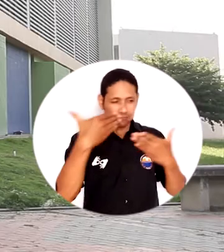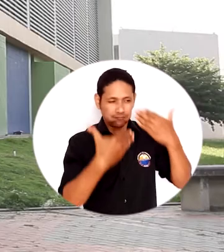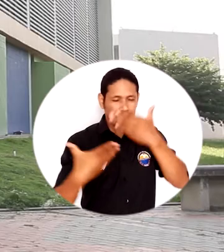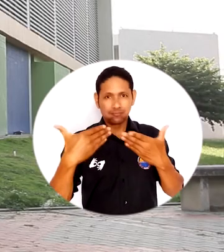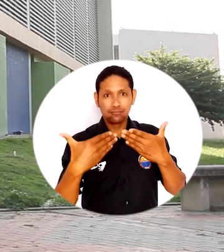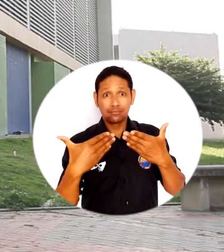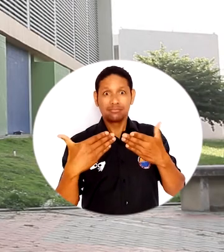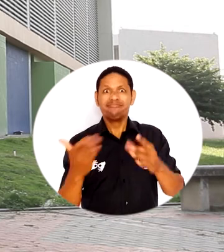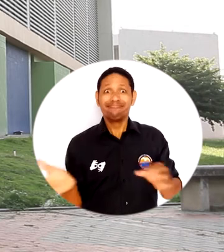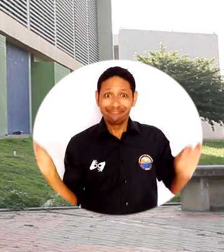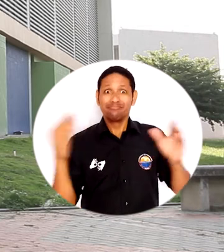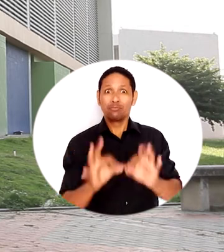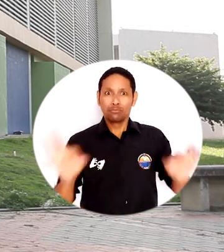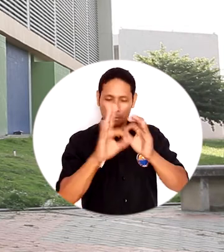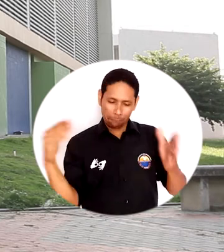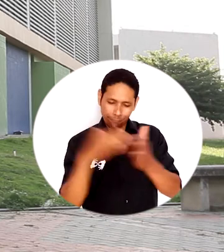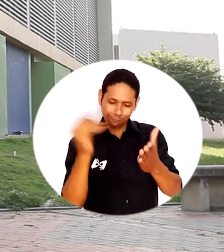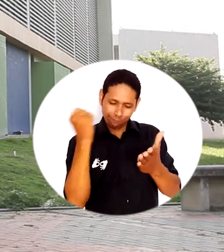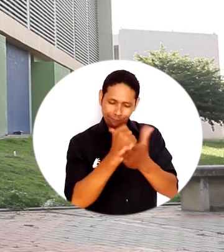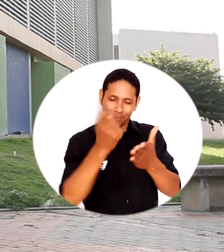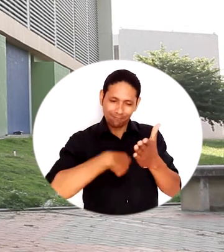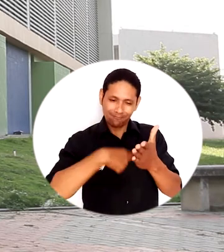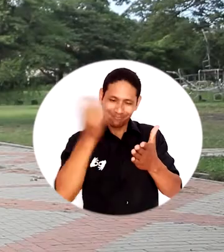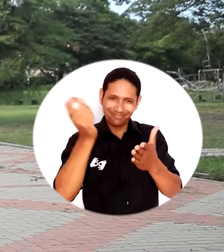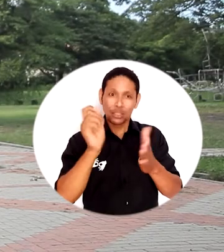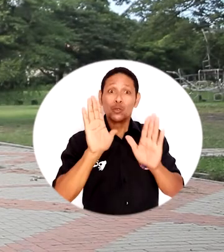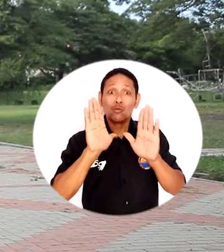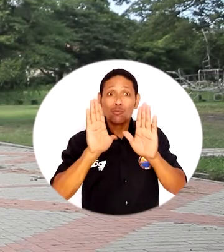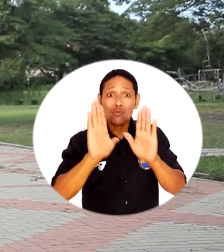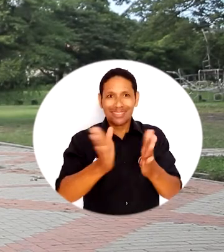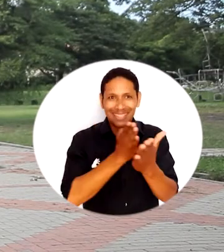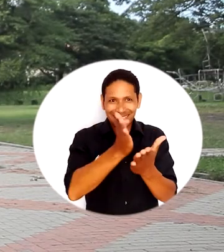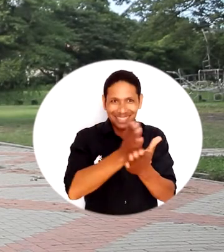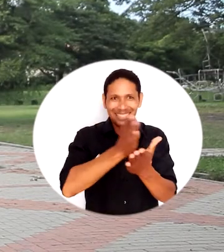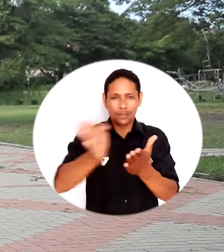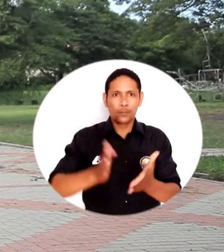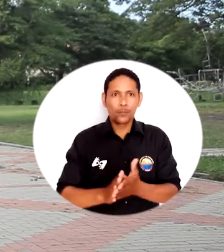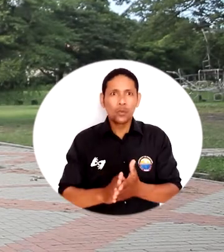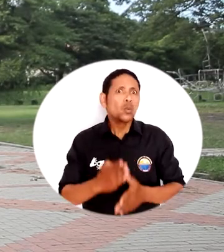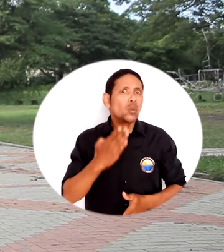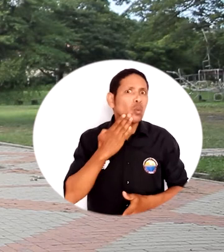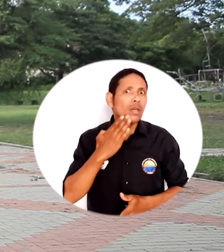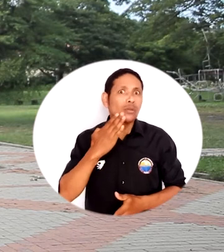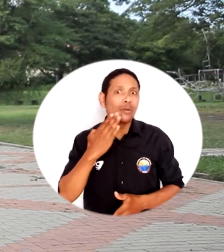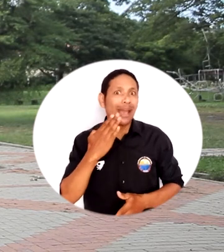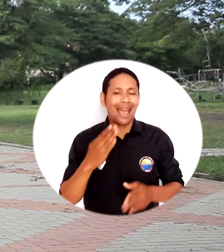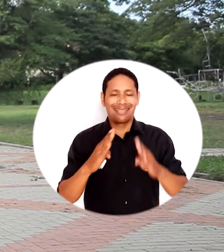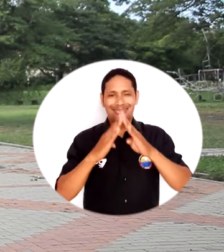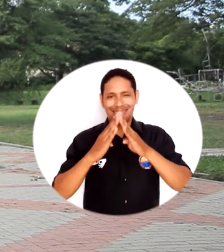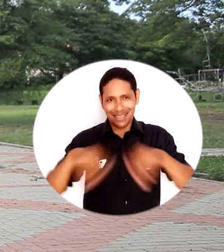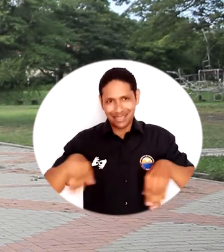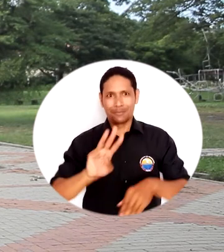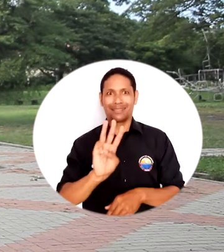iniciales con miras a la acreditación de alta calidad del programa. El proceso de inspección está programado para realizarse el próximo